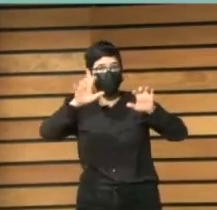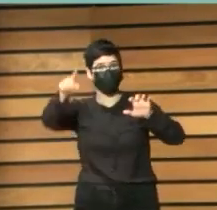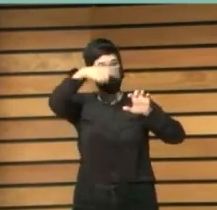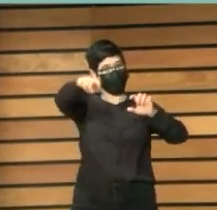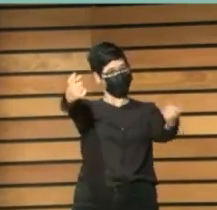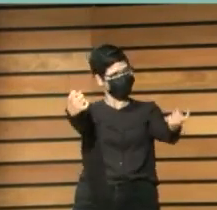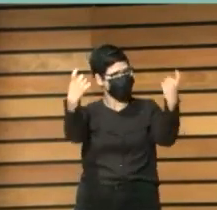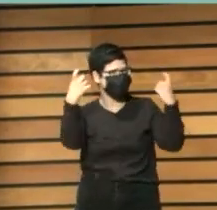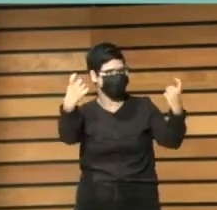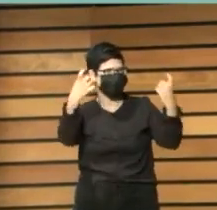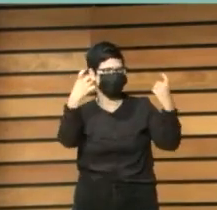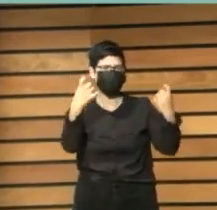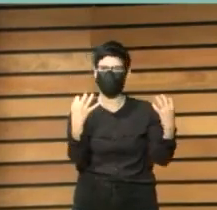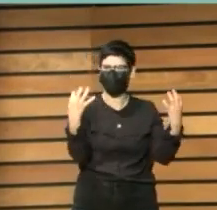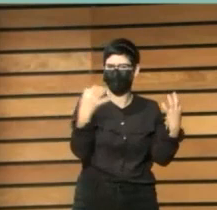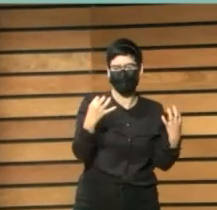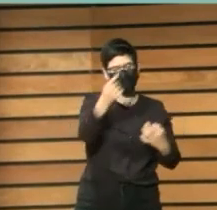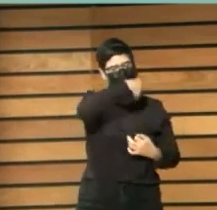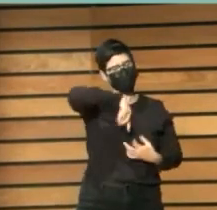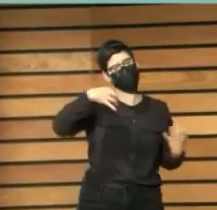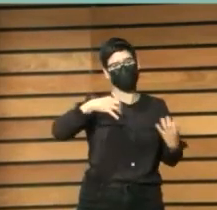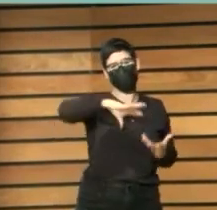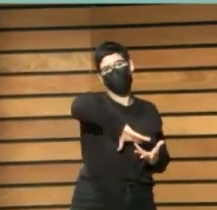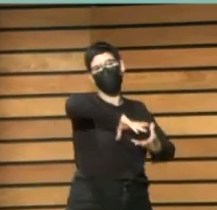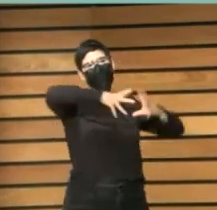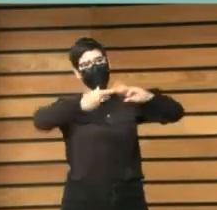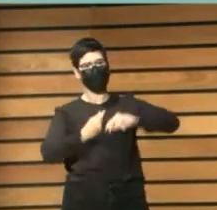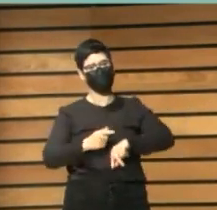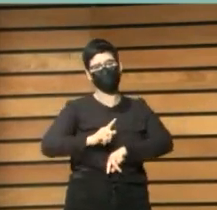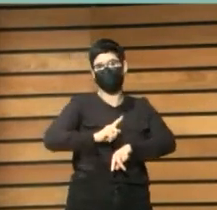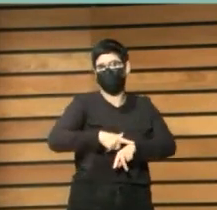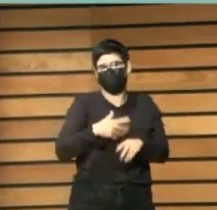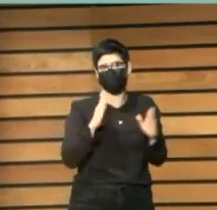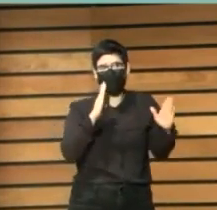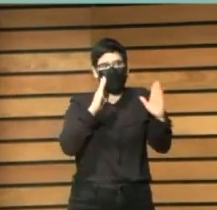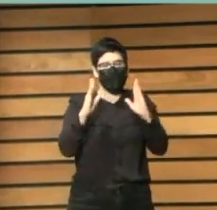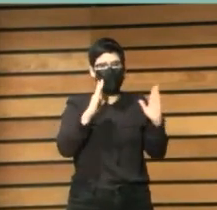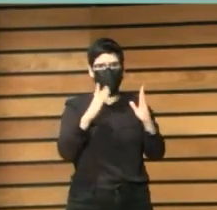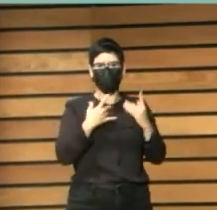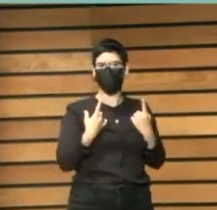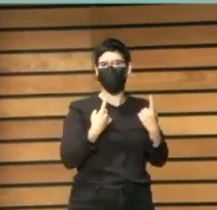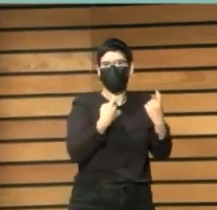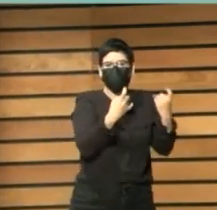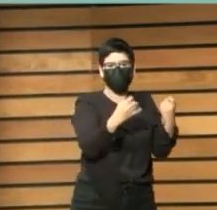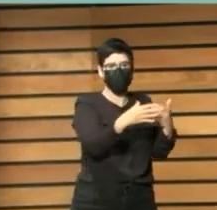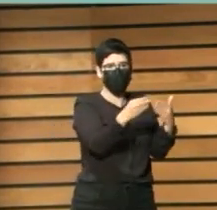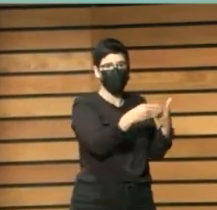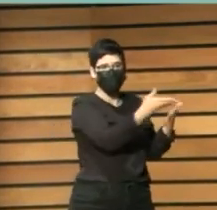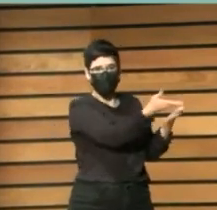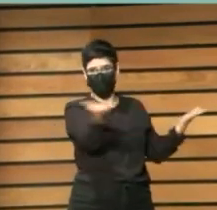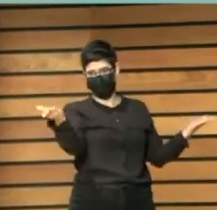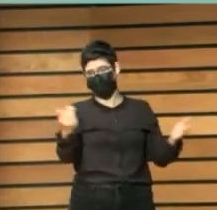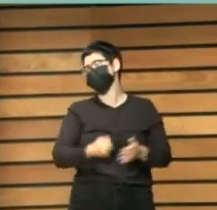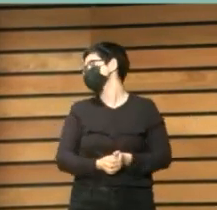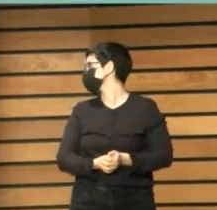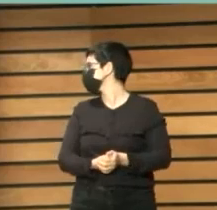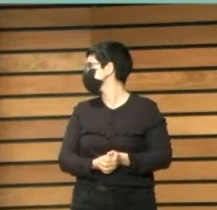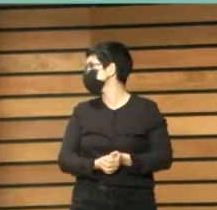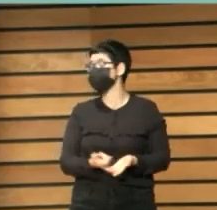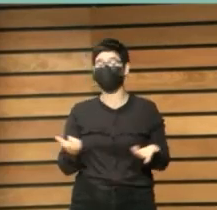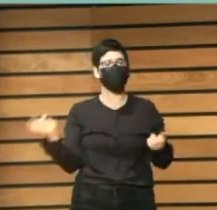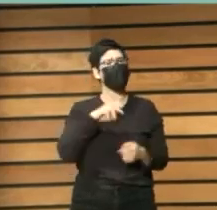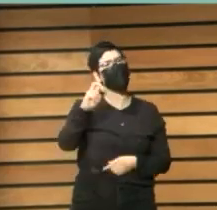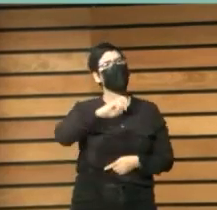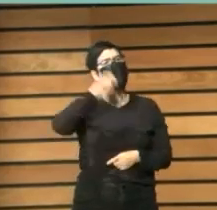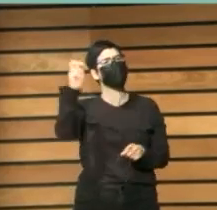tenemos que adecuarnos a los tiempos y a las necesidades que tienen los usuarios. Otra cuestión